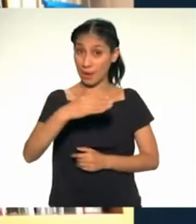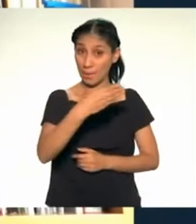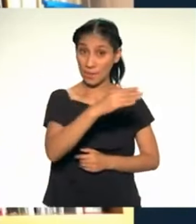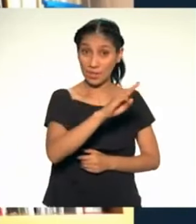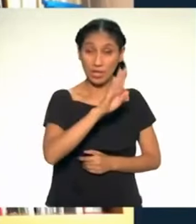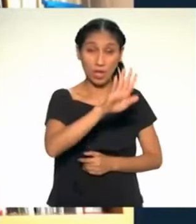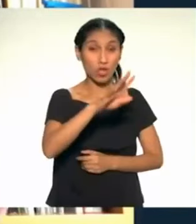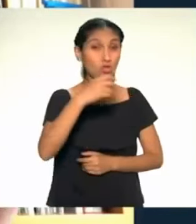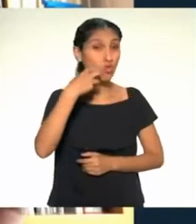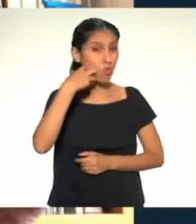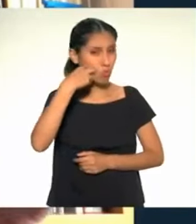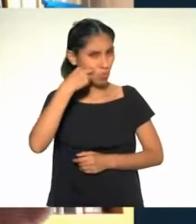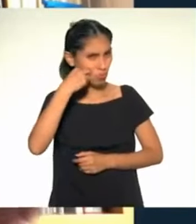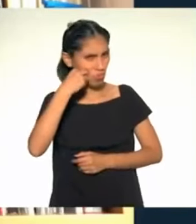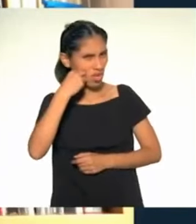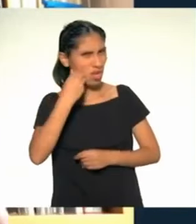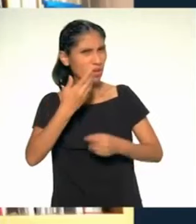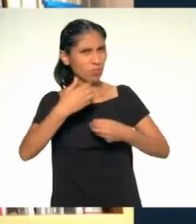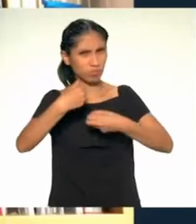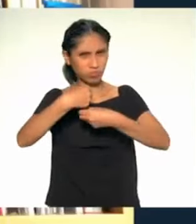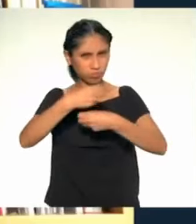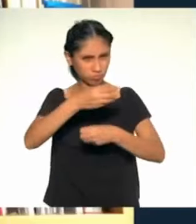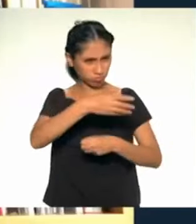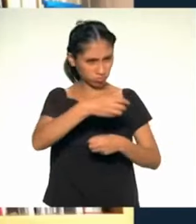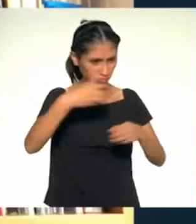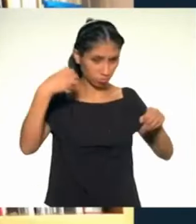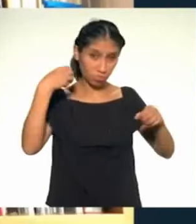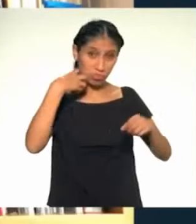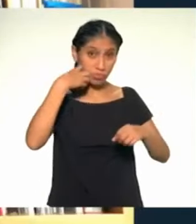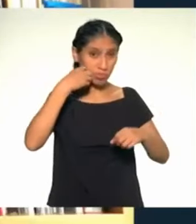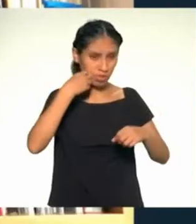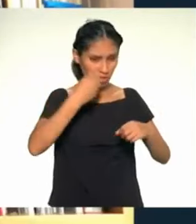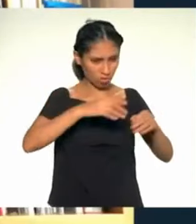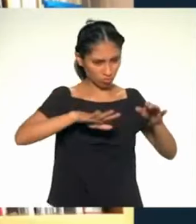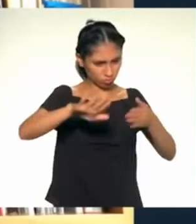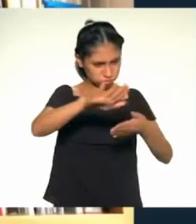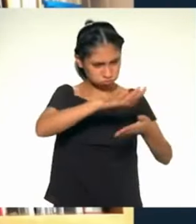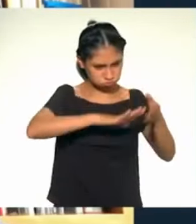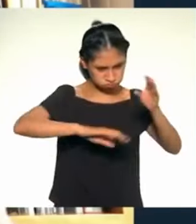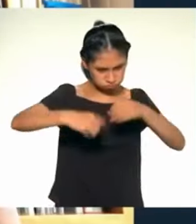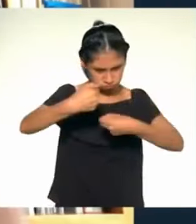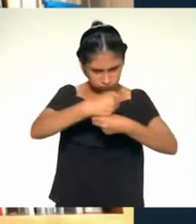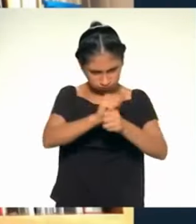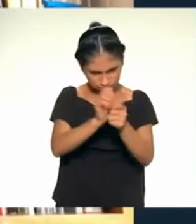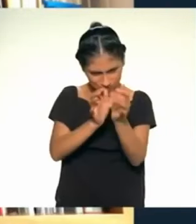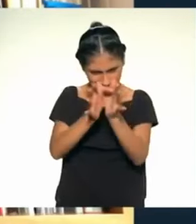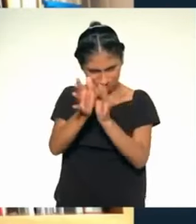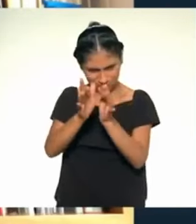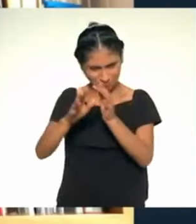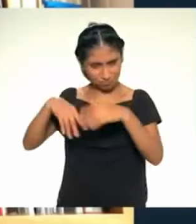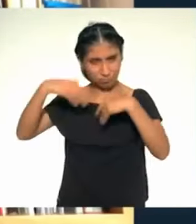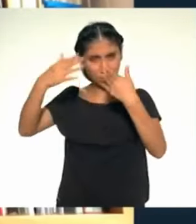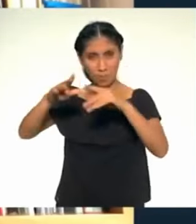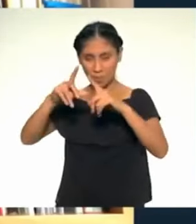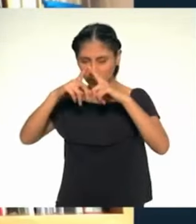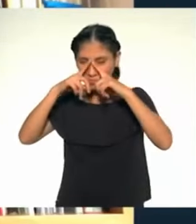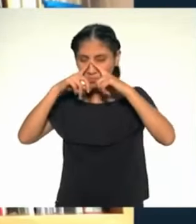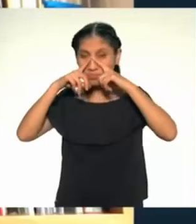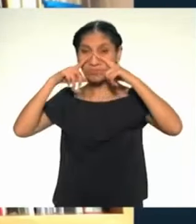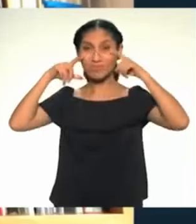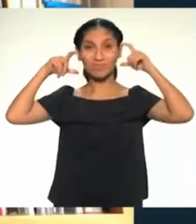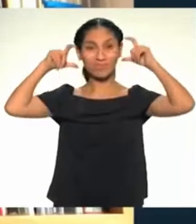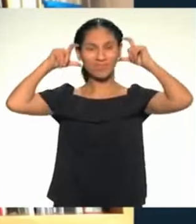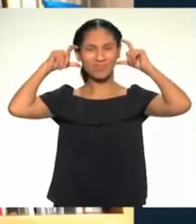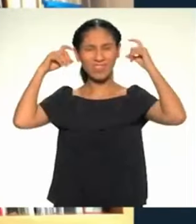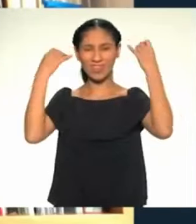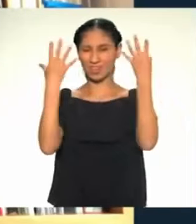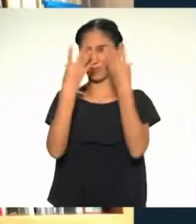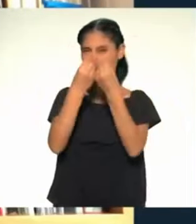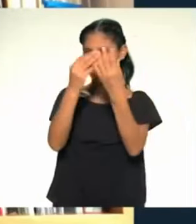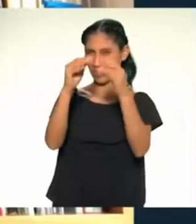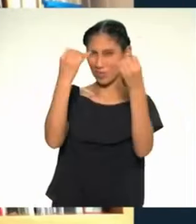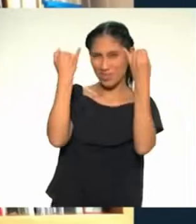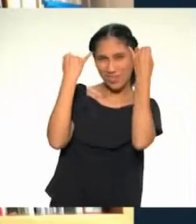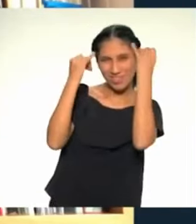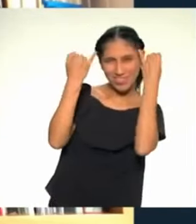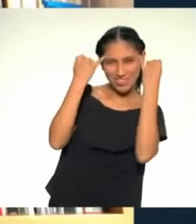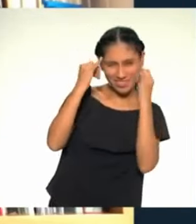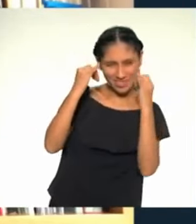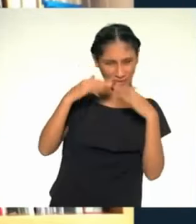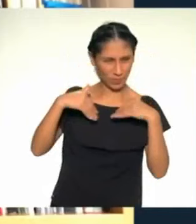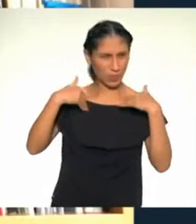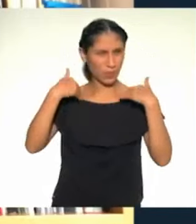hacer mascarillas contra el COVID. Hay ideas innovadoras. Podemos hacer